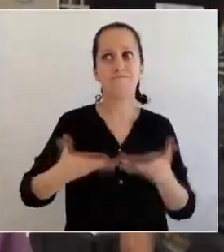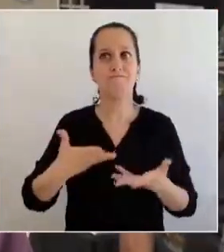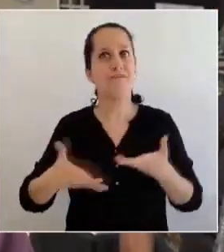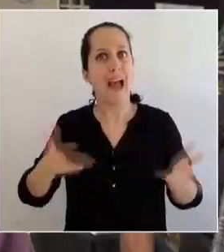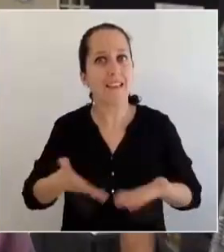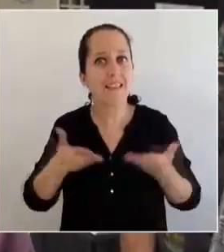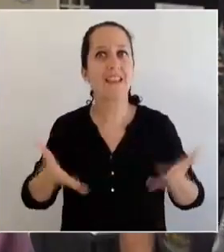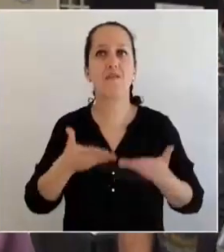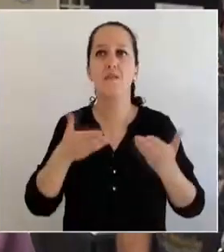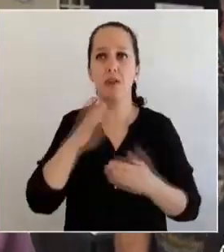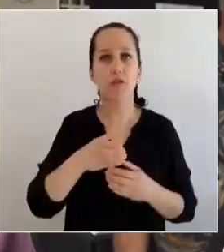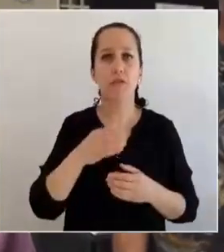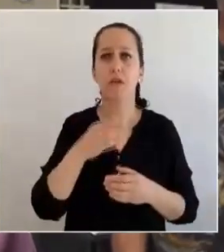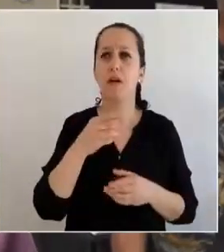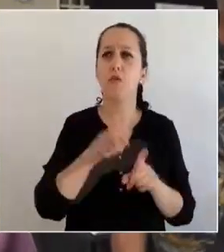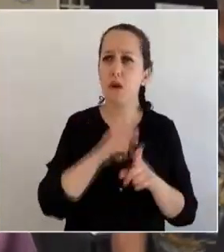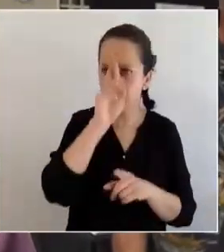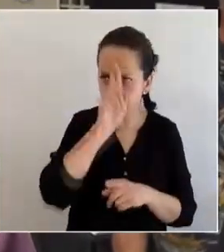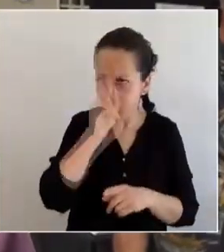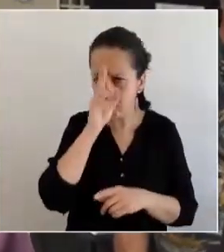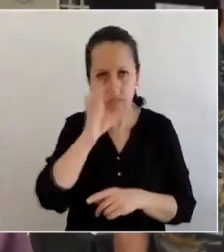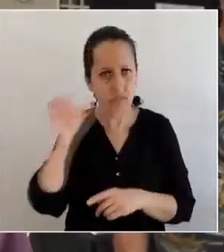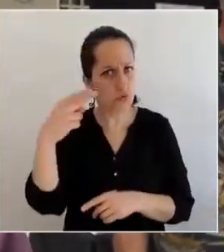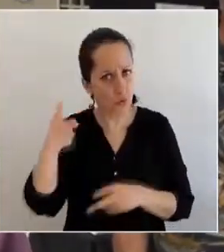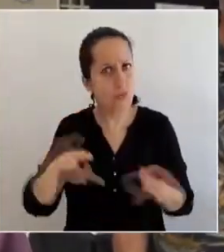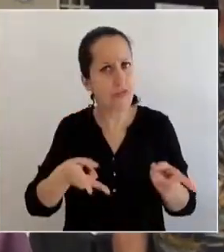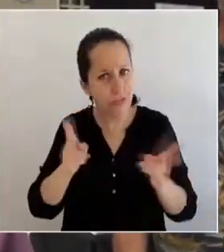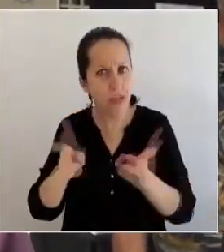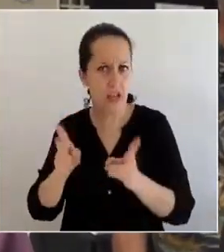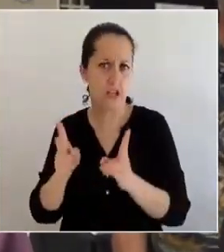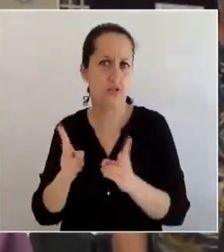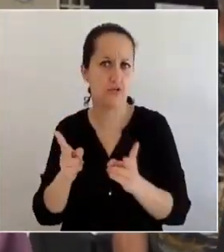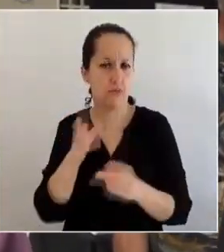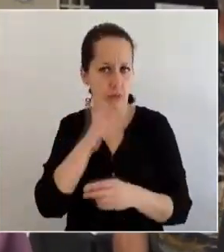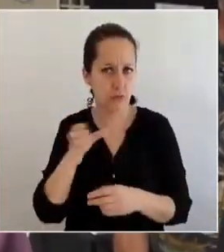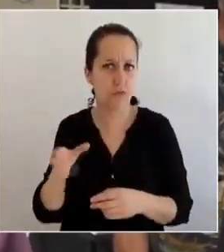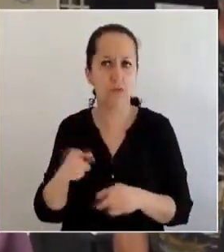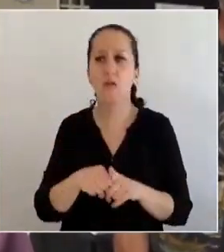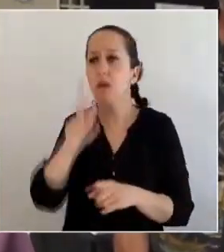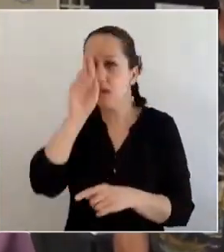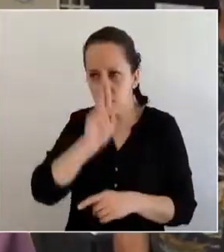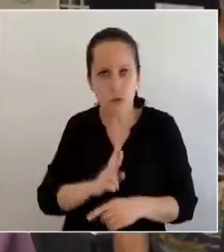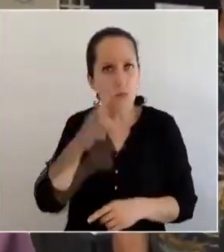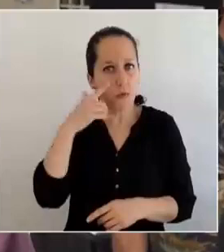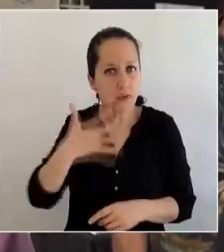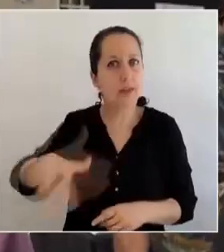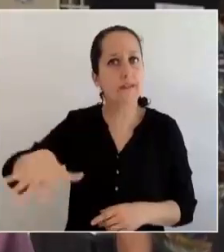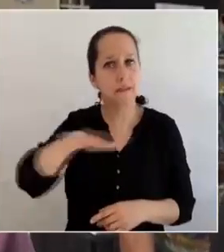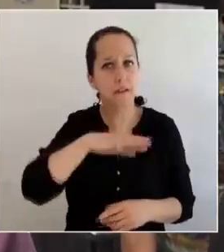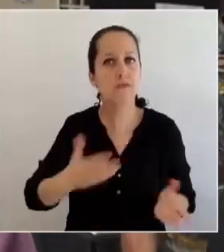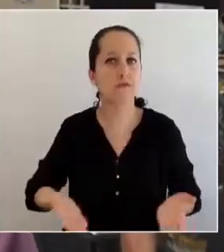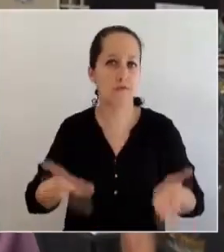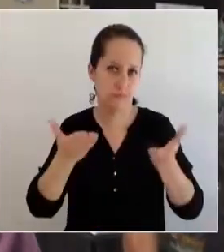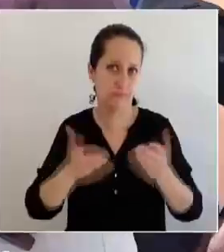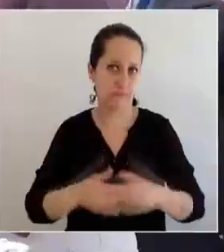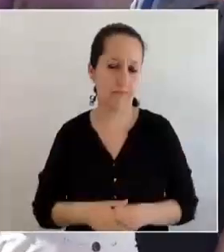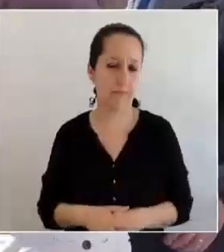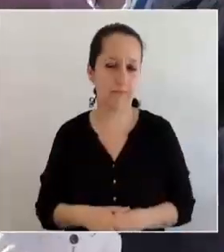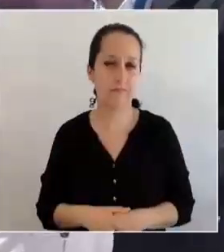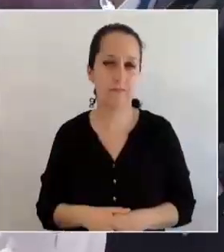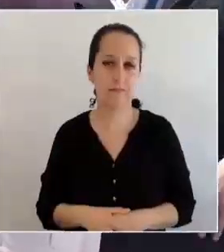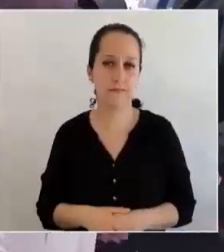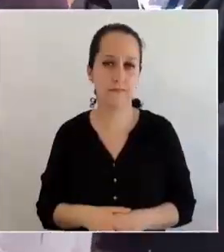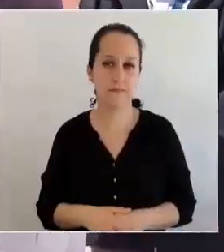propositivo, donde las personas mayores sean visualizadas como personas de derecho y personas que cumplen un rol fundamental en el crecimiento de nuestra sociedad.